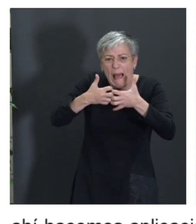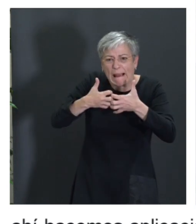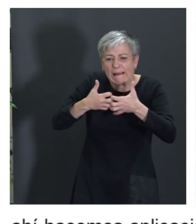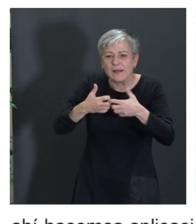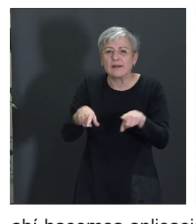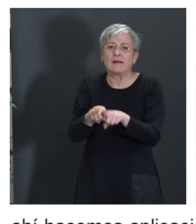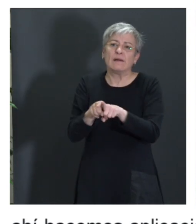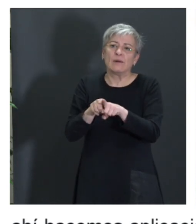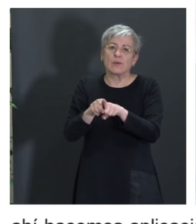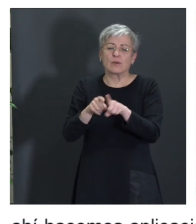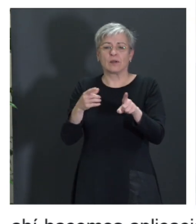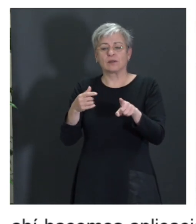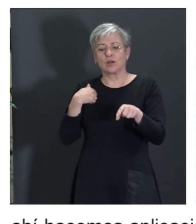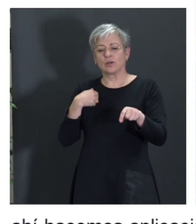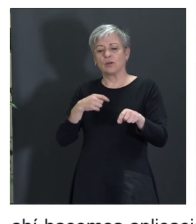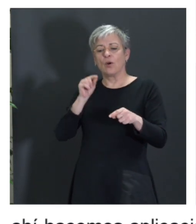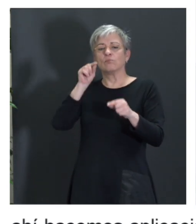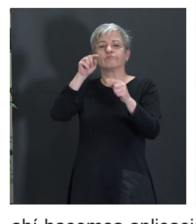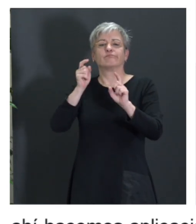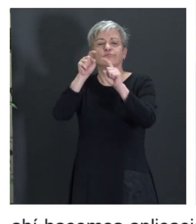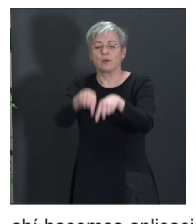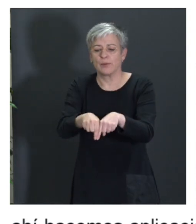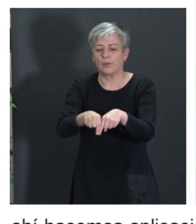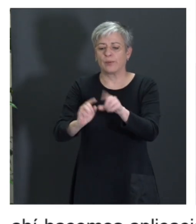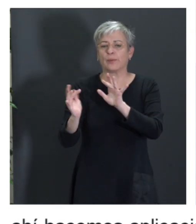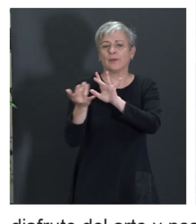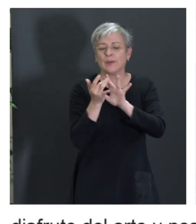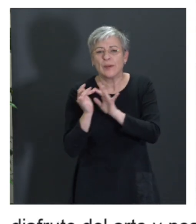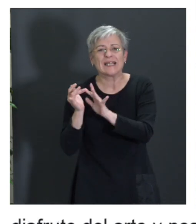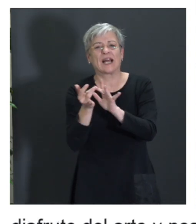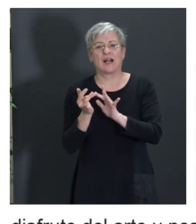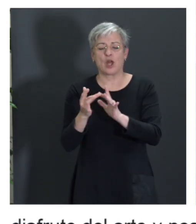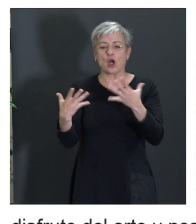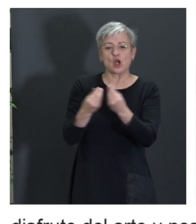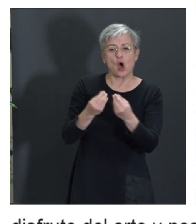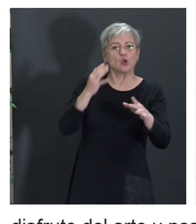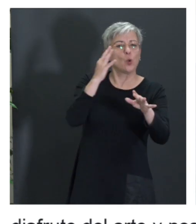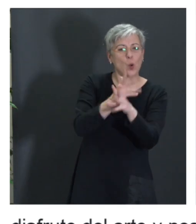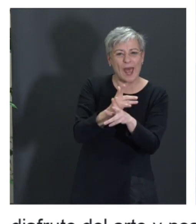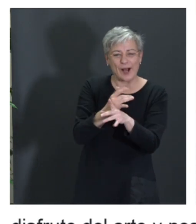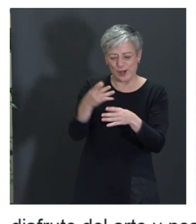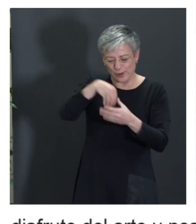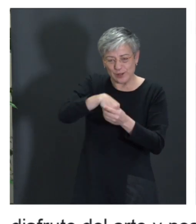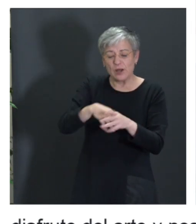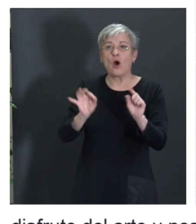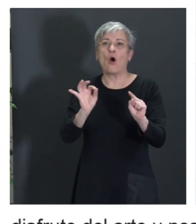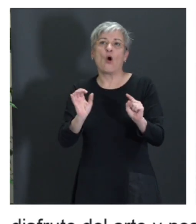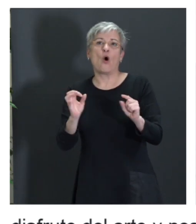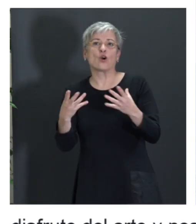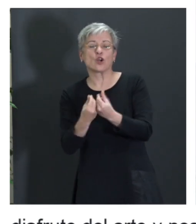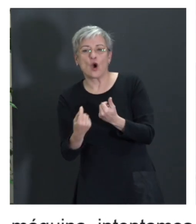intentamos complementar puntos de interacción, a veces con gamificaciones y otras veces, pues, olores, con sabores,